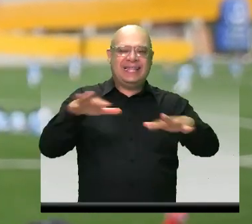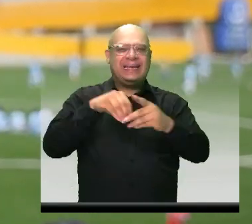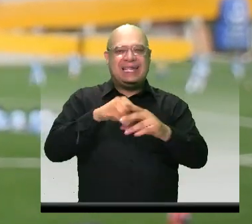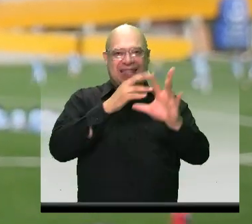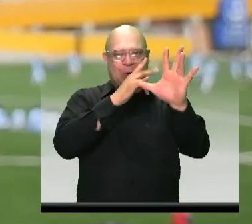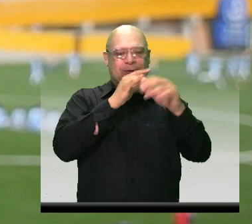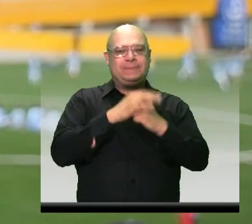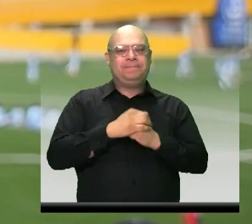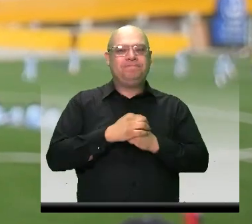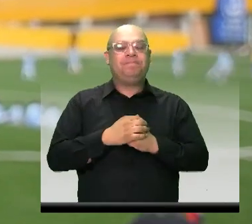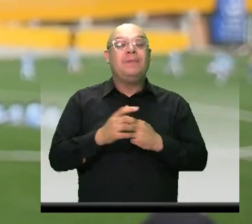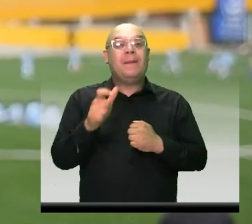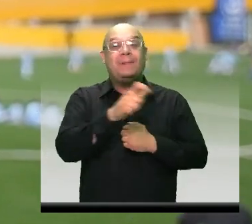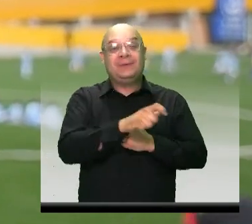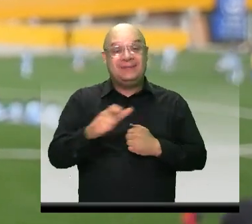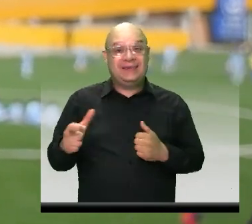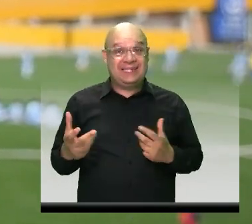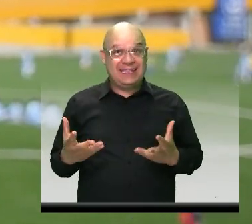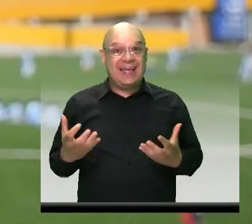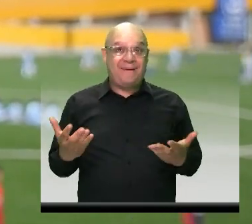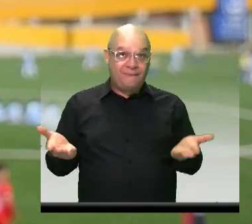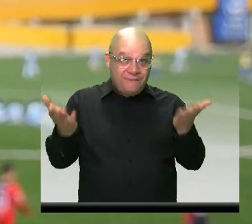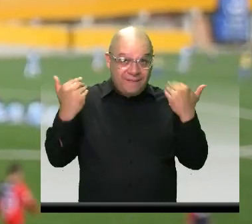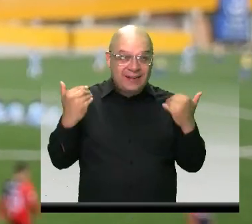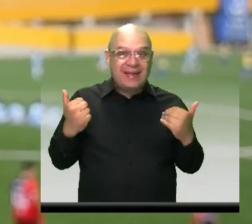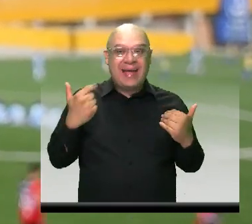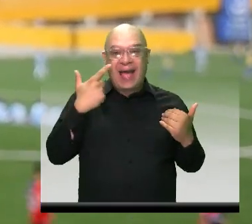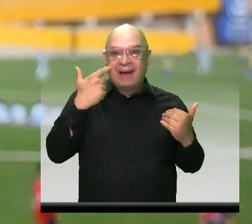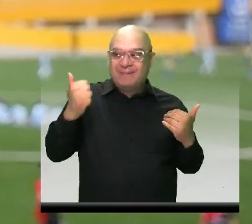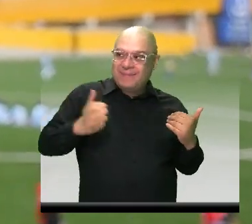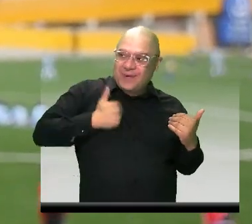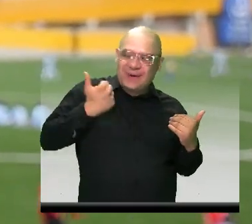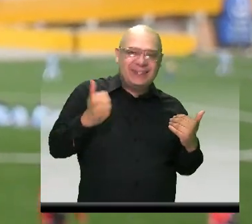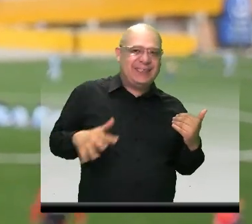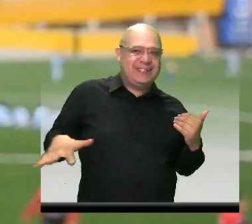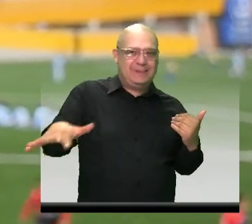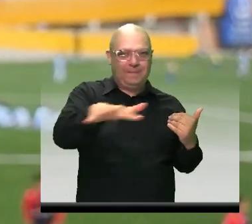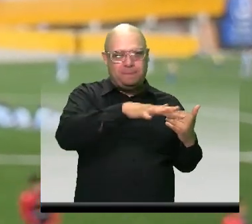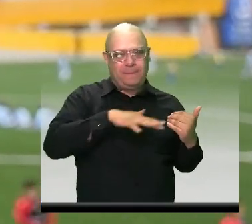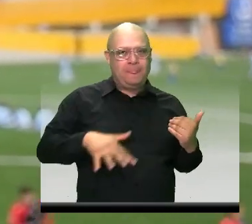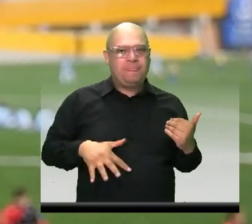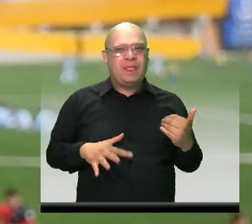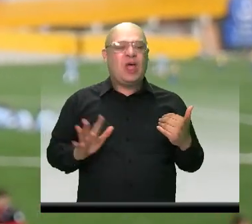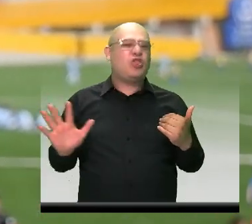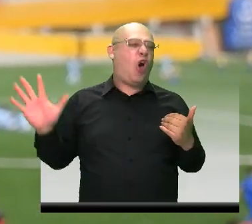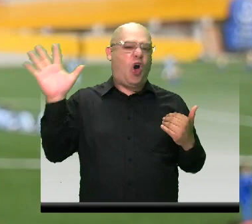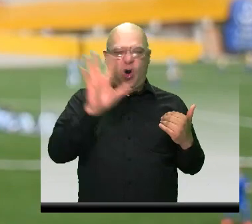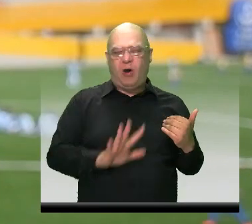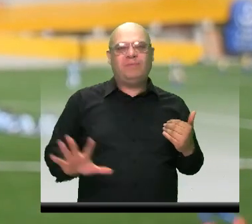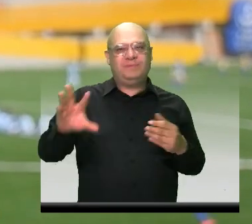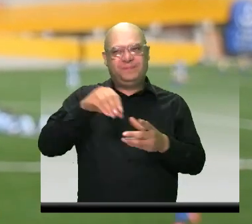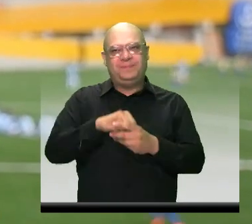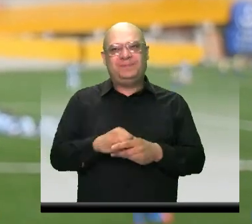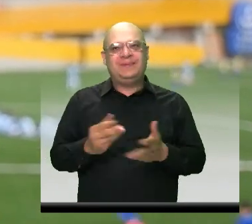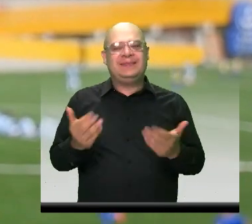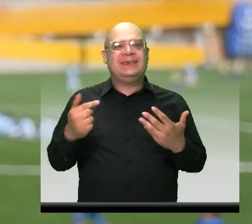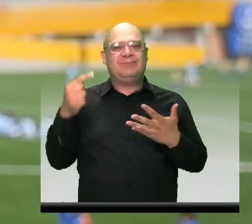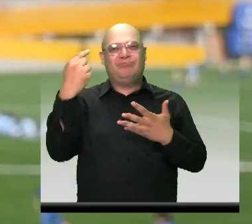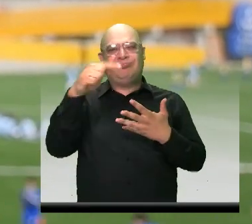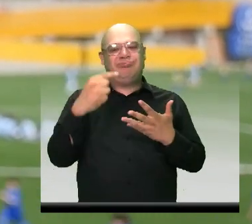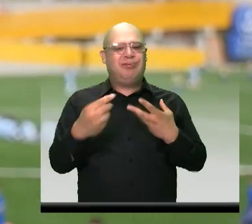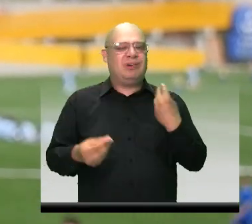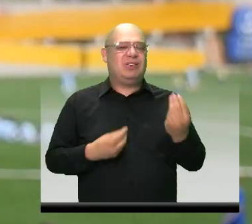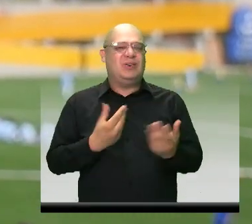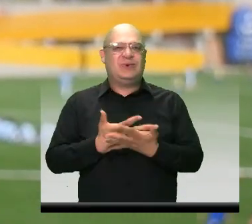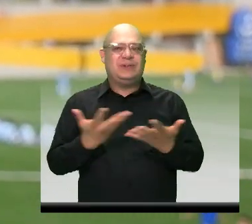que queremos con la gente, que vengan, disfruten el espacio público de todo este complejo, aquí se pueden hacer muchas cosas, aquí